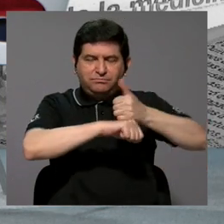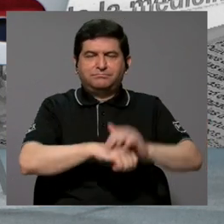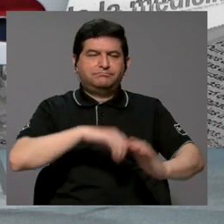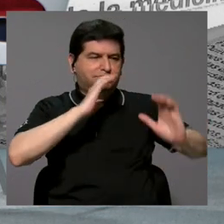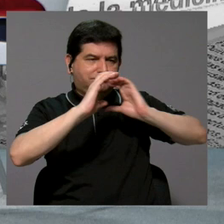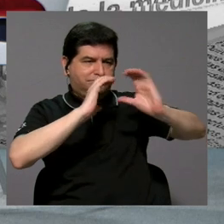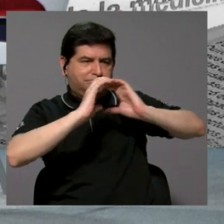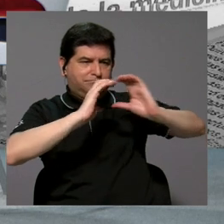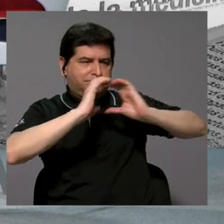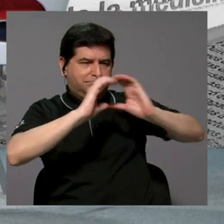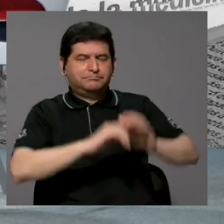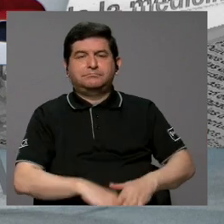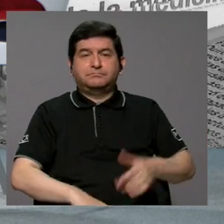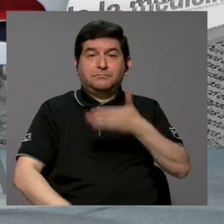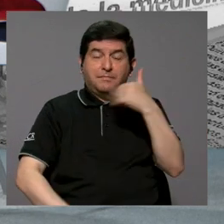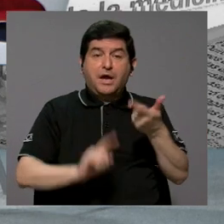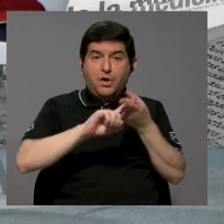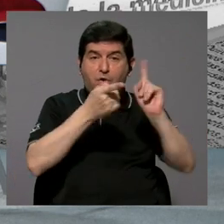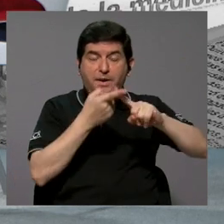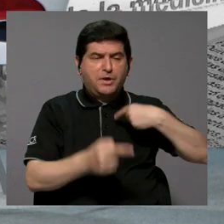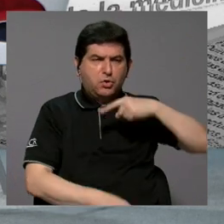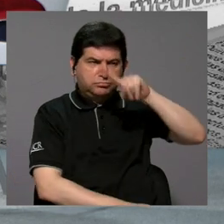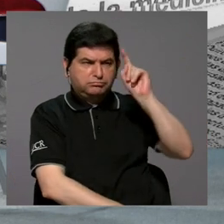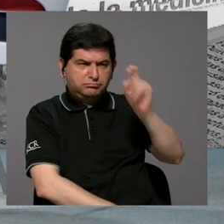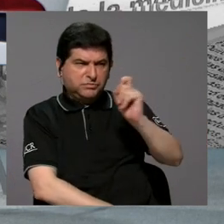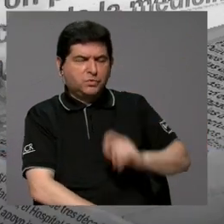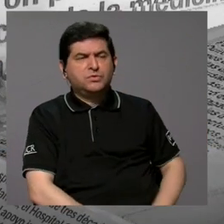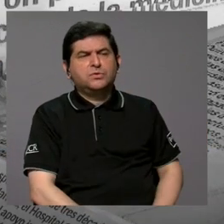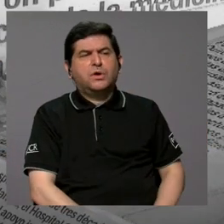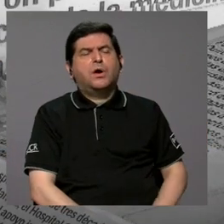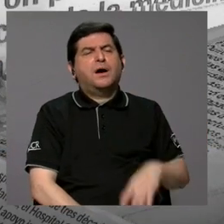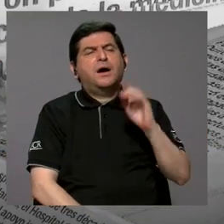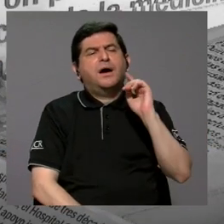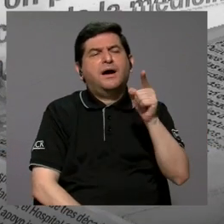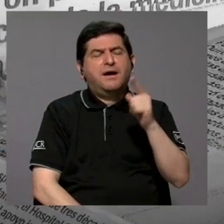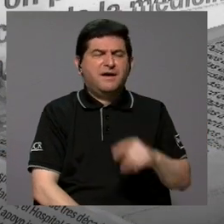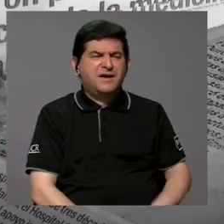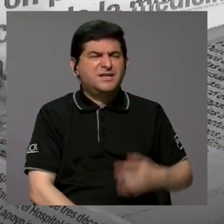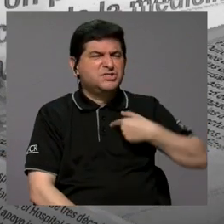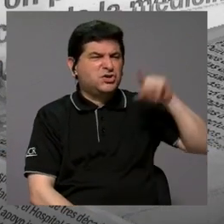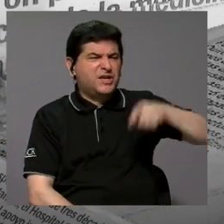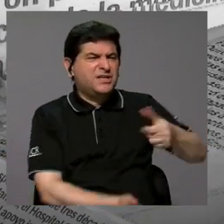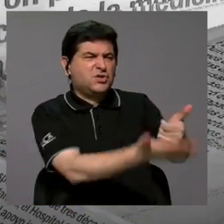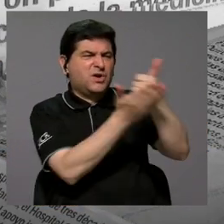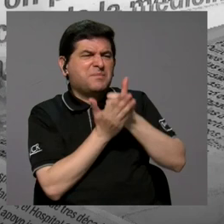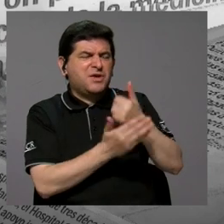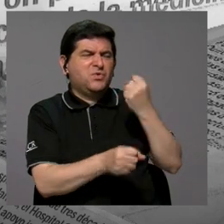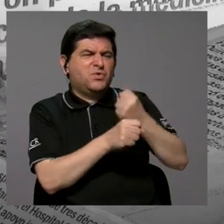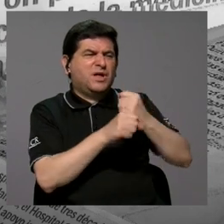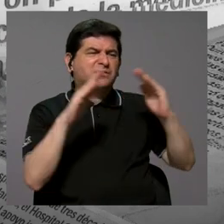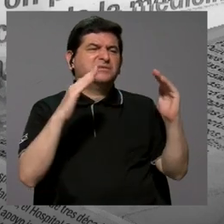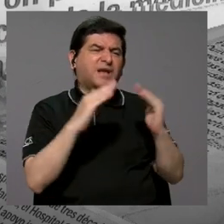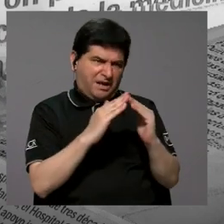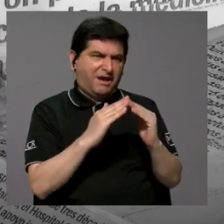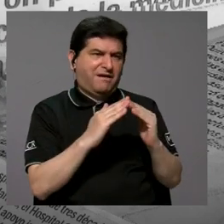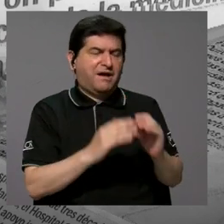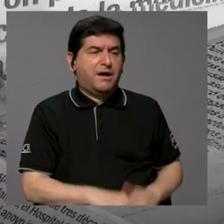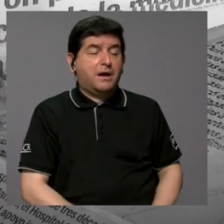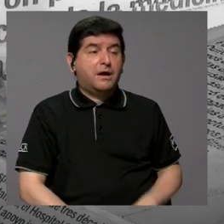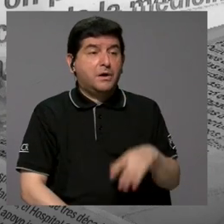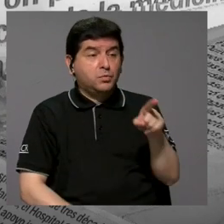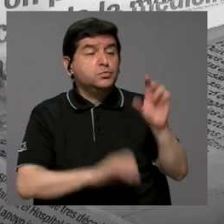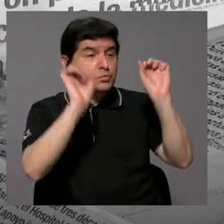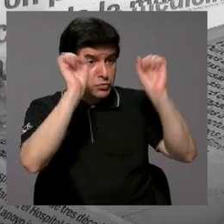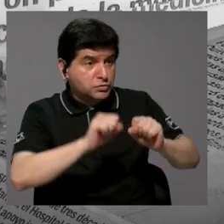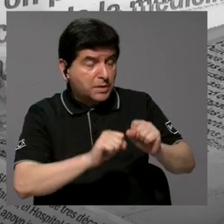Entonces, mi mejor amigo, yo le puedo preguntar, mira, Pedrito, necesito que me ayudes con esta tarea. ¿Me